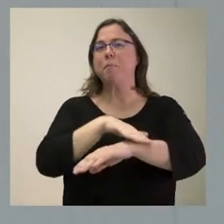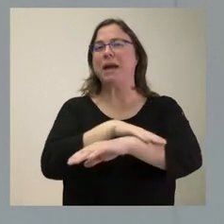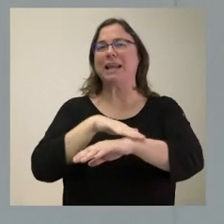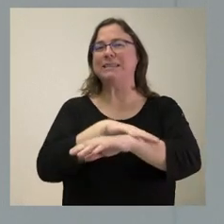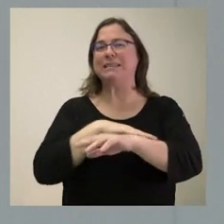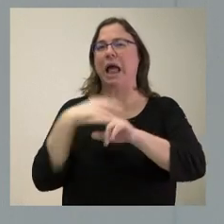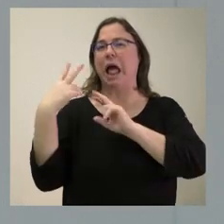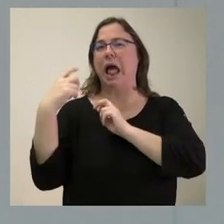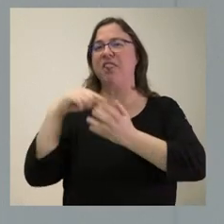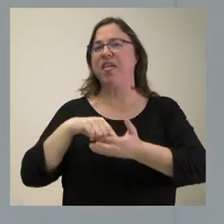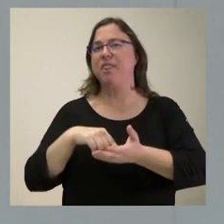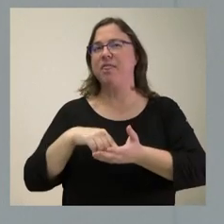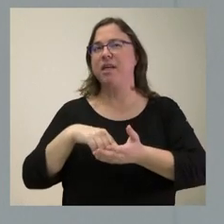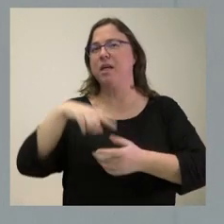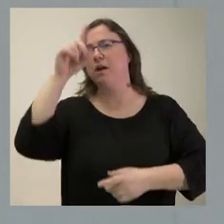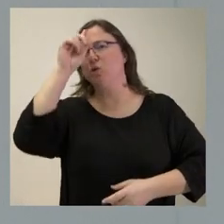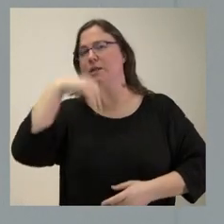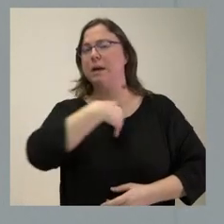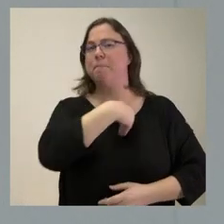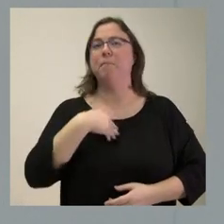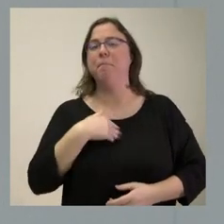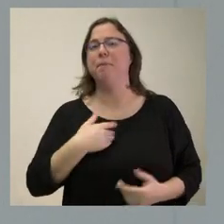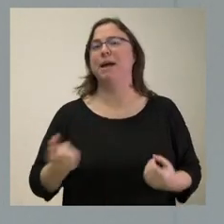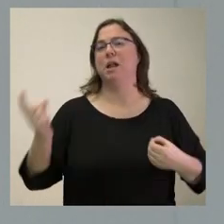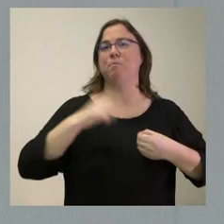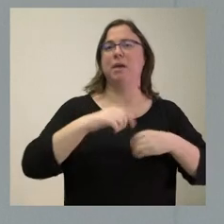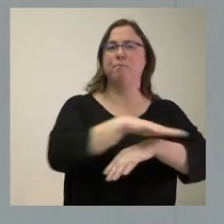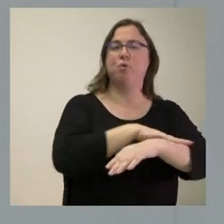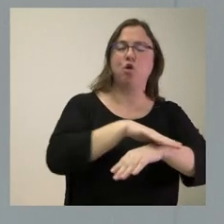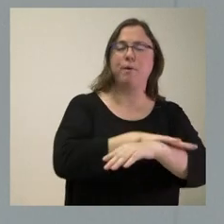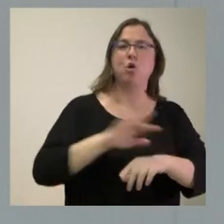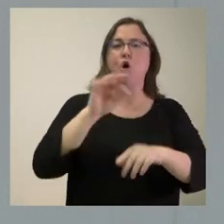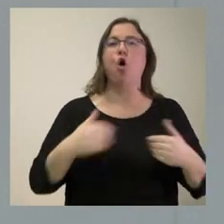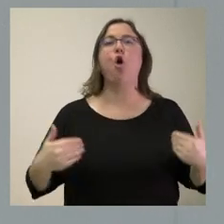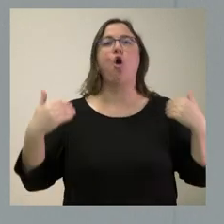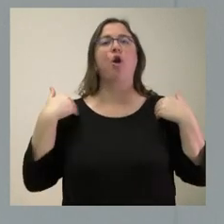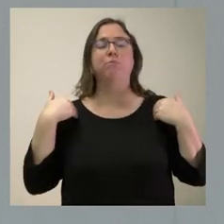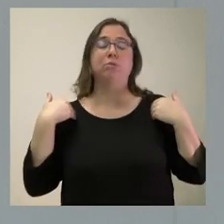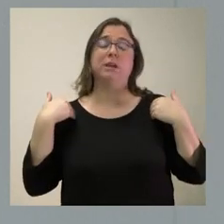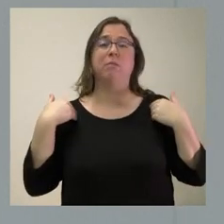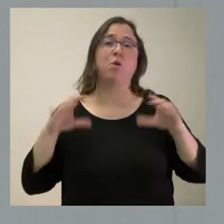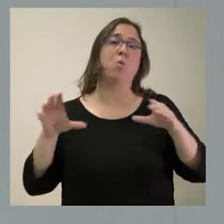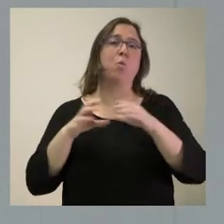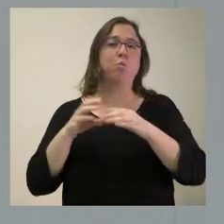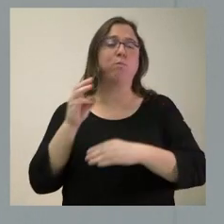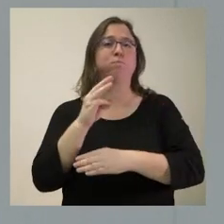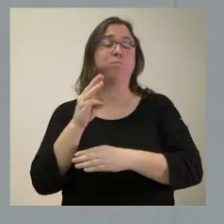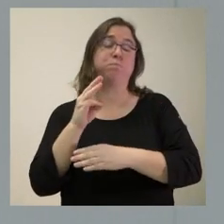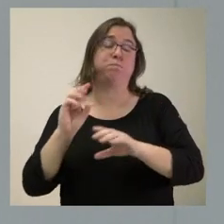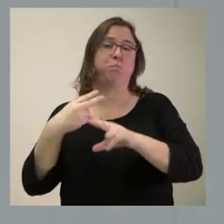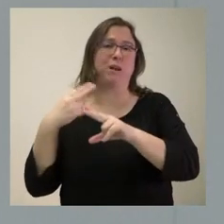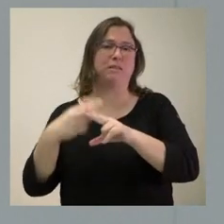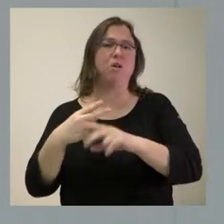de miembro del Gobierno o en su calidad de responsable político de un partido político que apoya al Gobierno, quien dijo públicamente